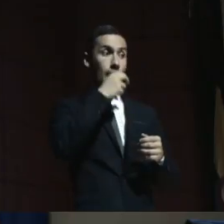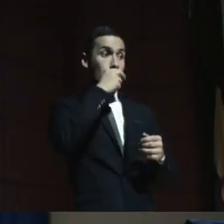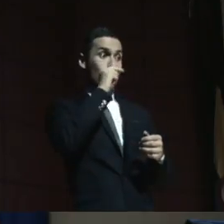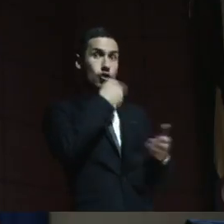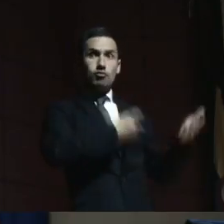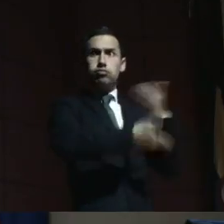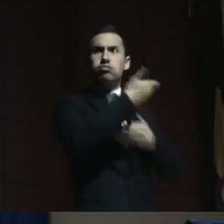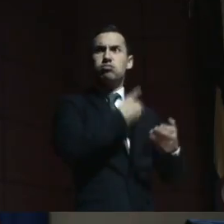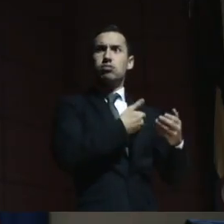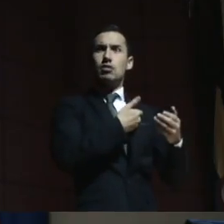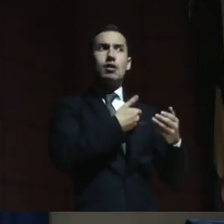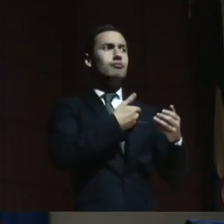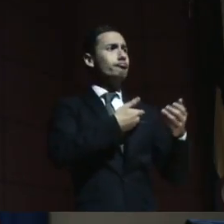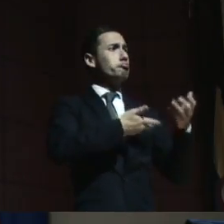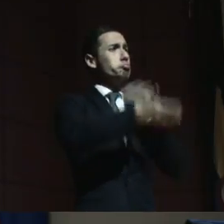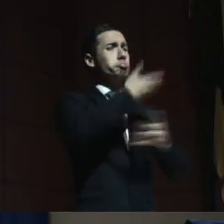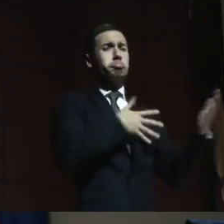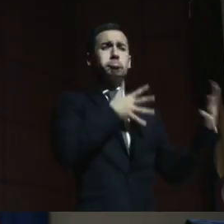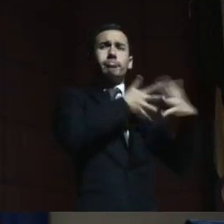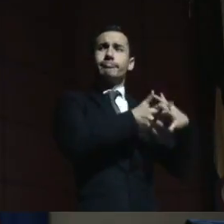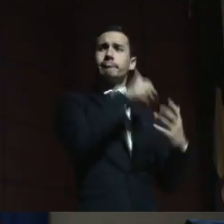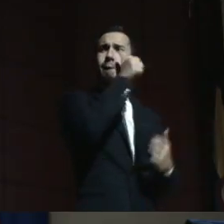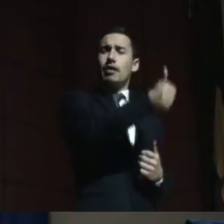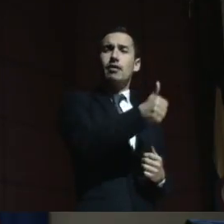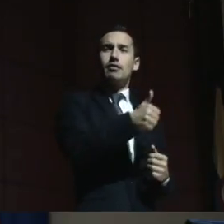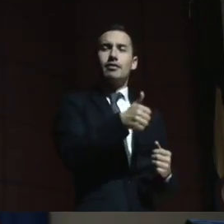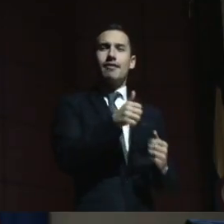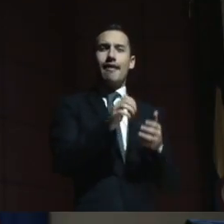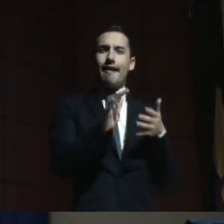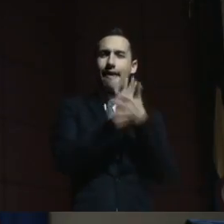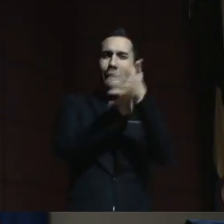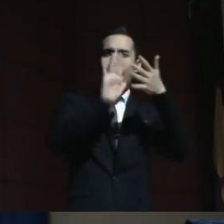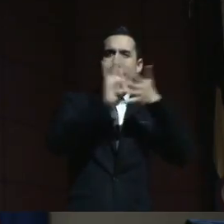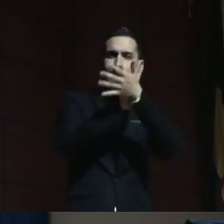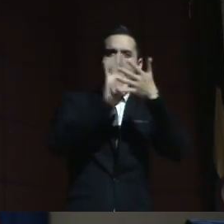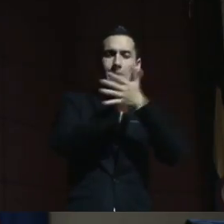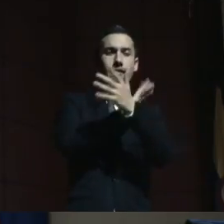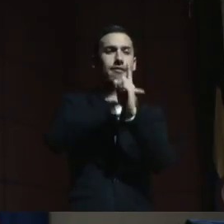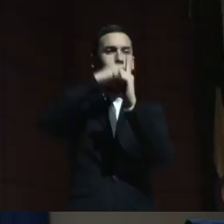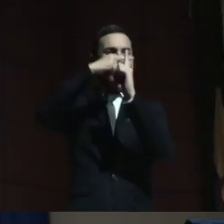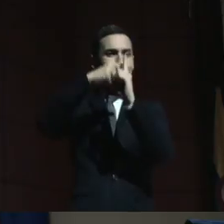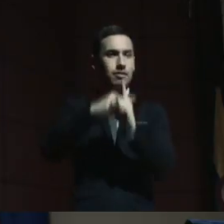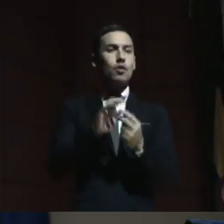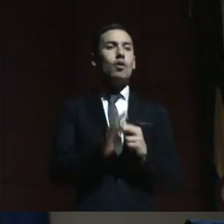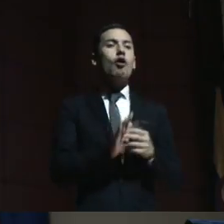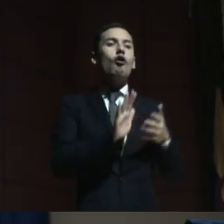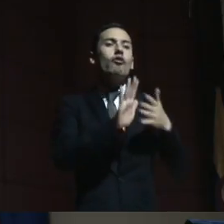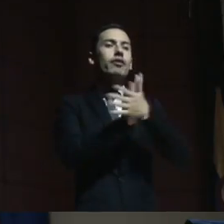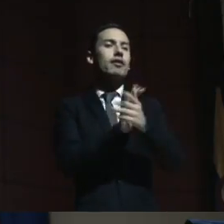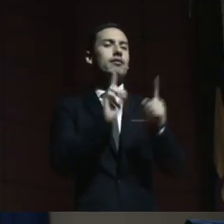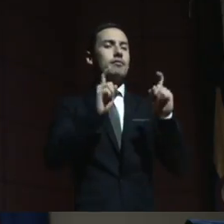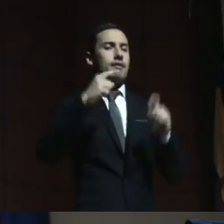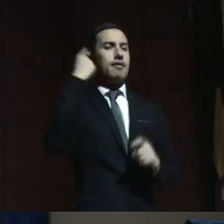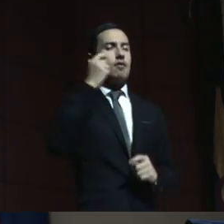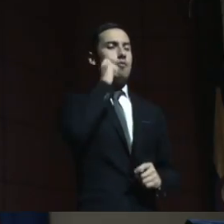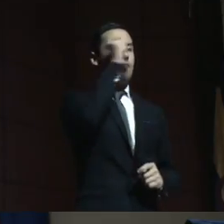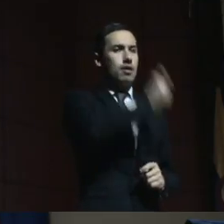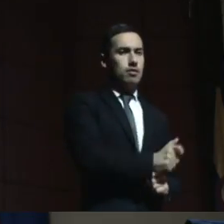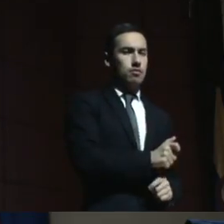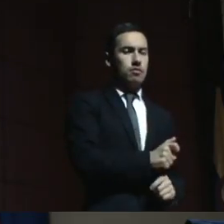muy adecuada, ¿cierto? Yo puedo ir a contar cosas de un ser humano, no